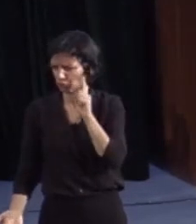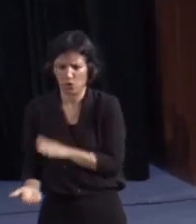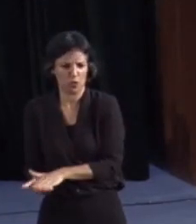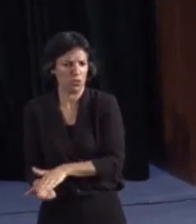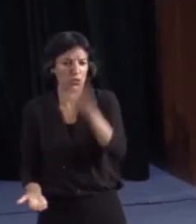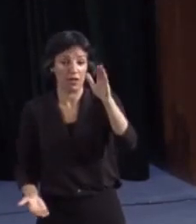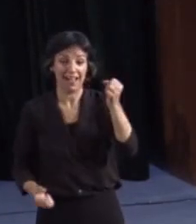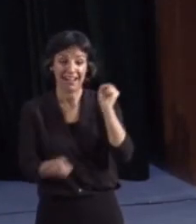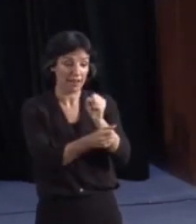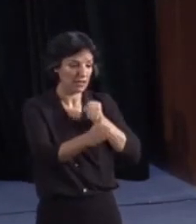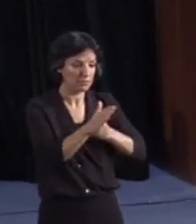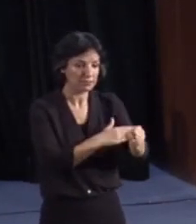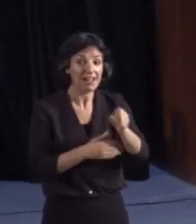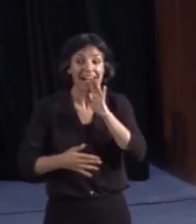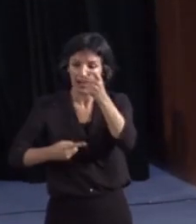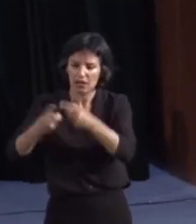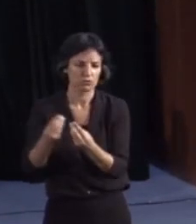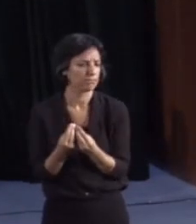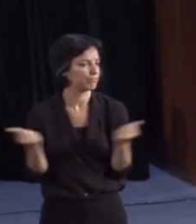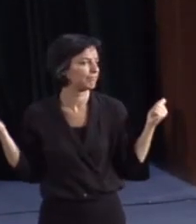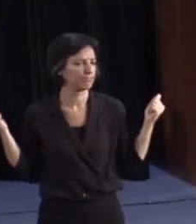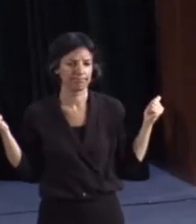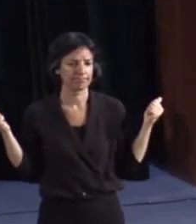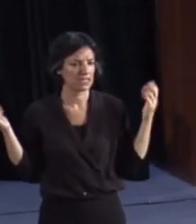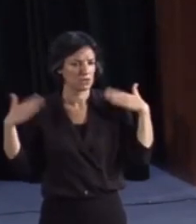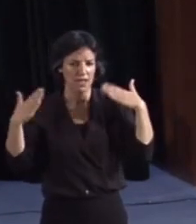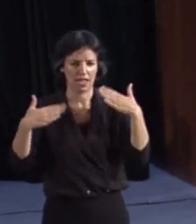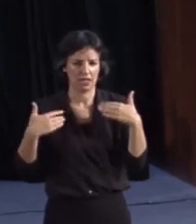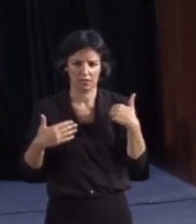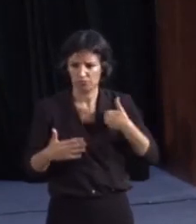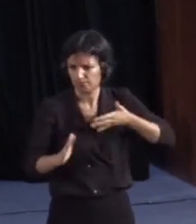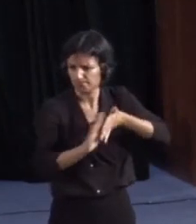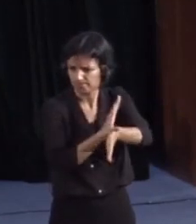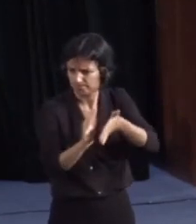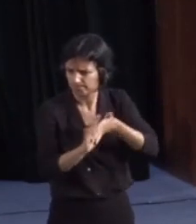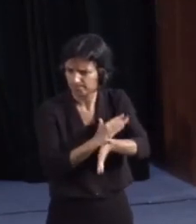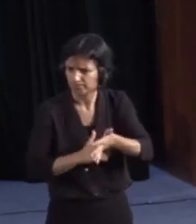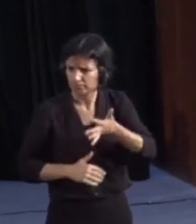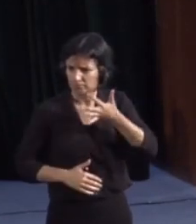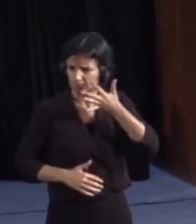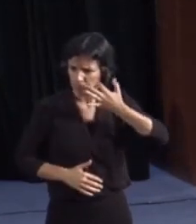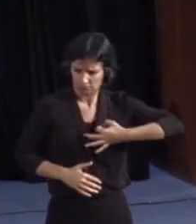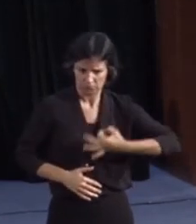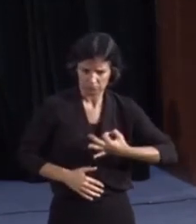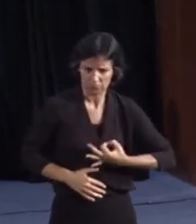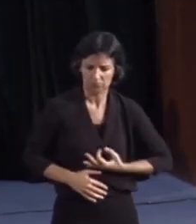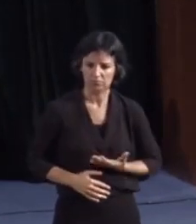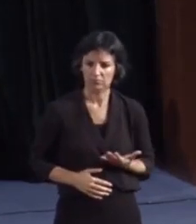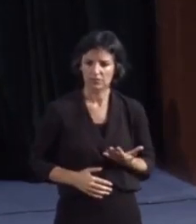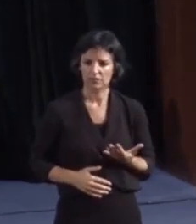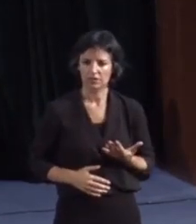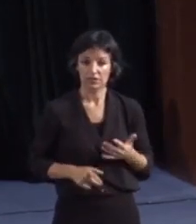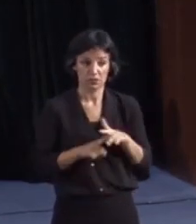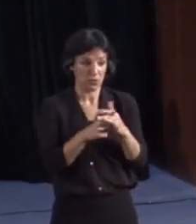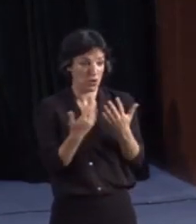desaparecen. Y yo vengo a describir la realidad semejada la situación